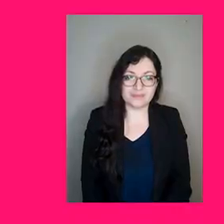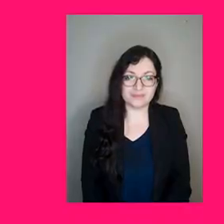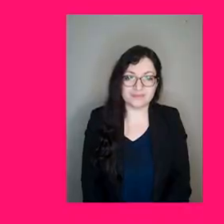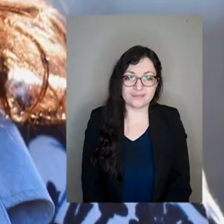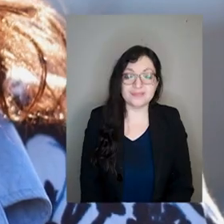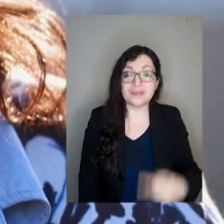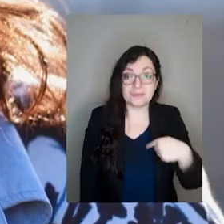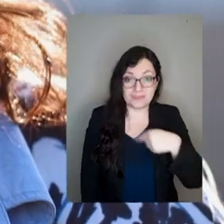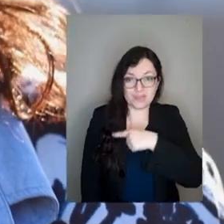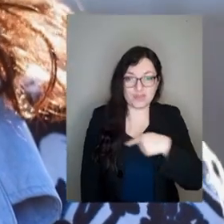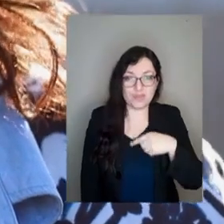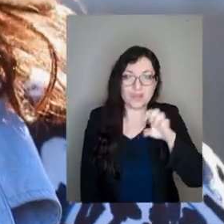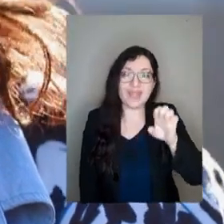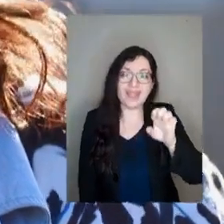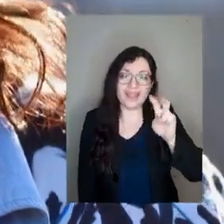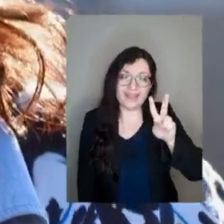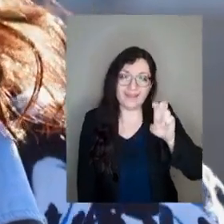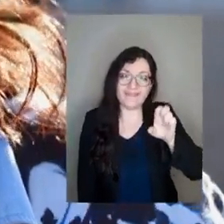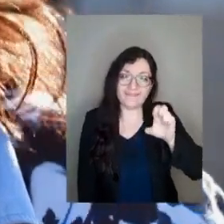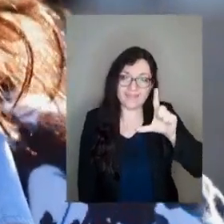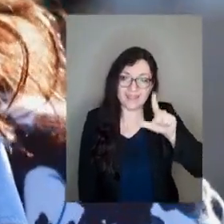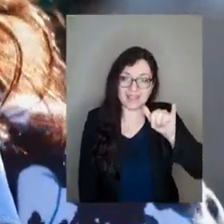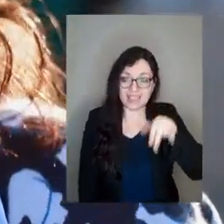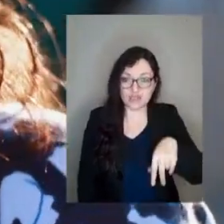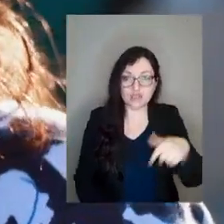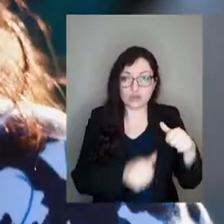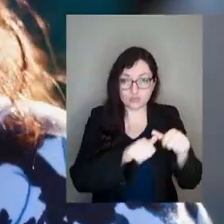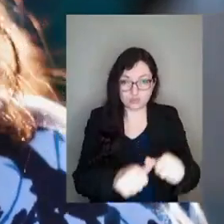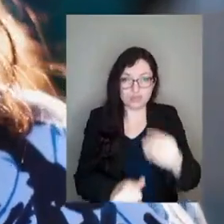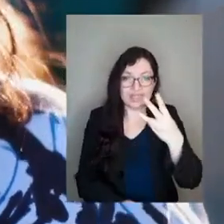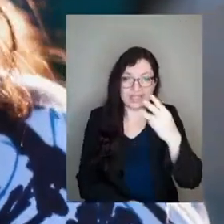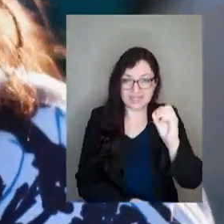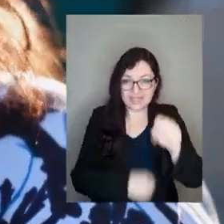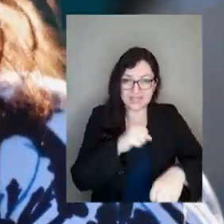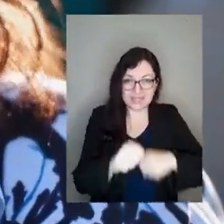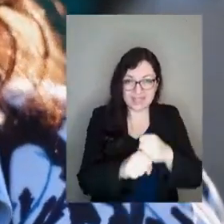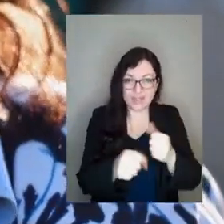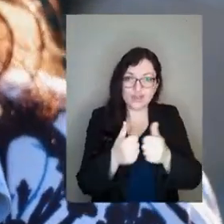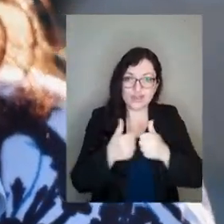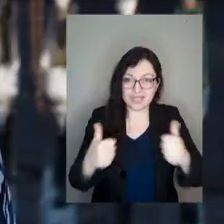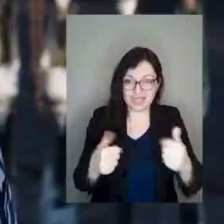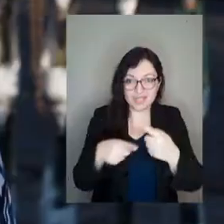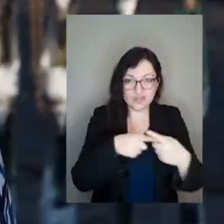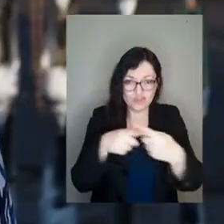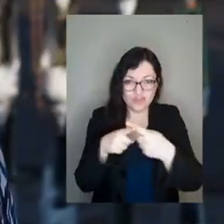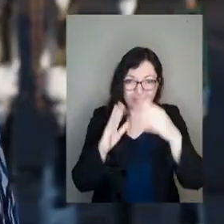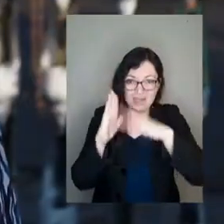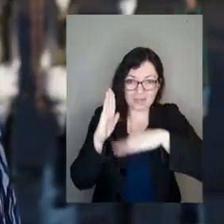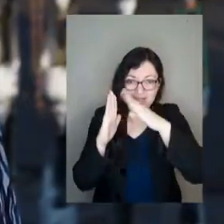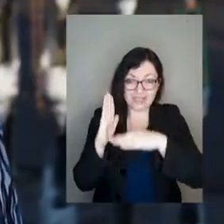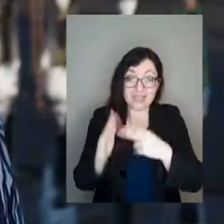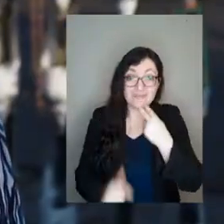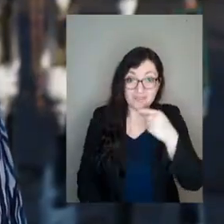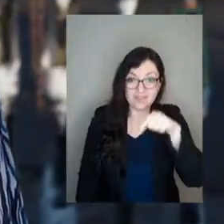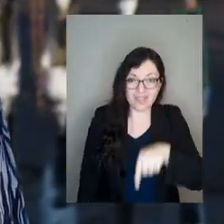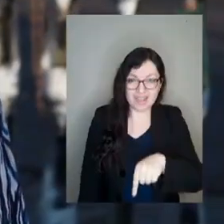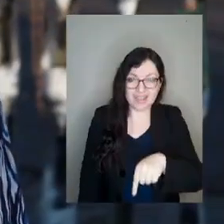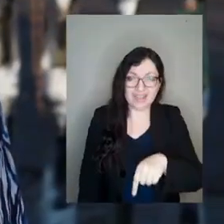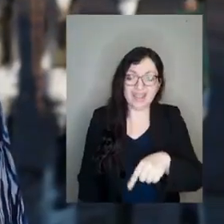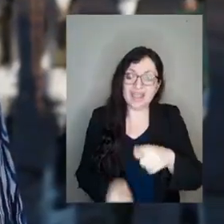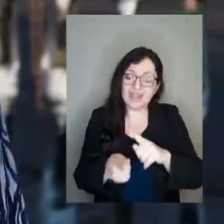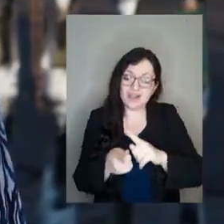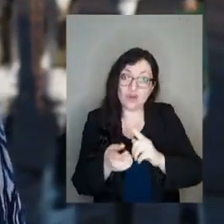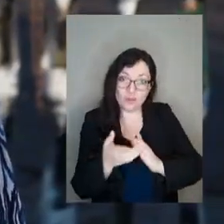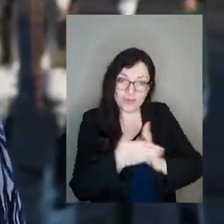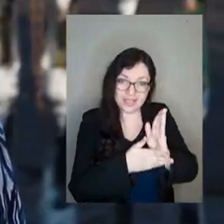Mi nombre es Evelyn Flores. Llevo 30 años como dirigente social de La Pintana. El vivir acá y el